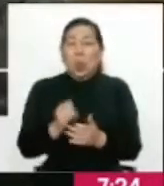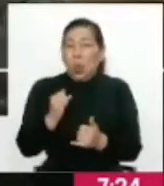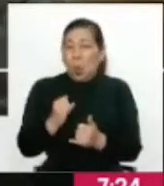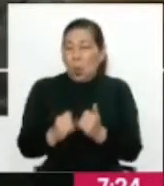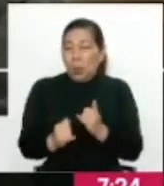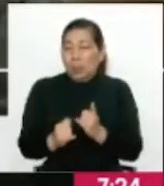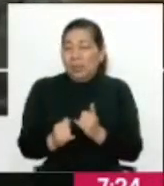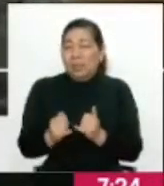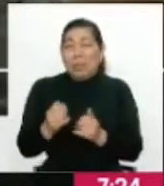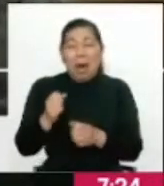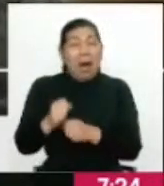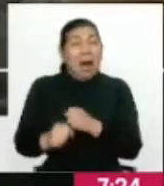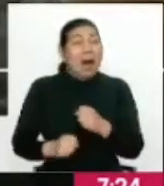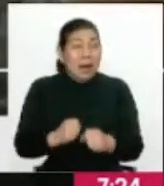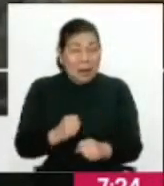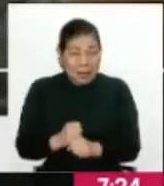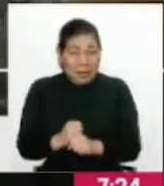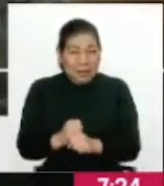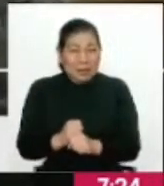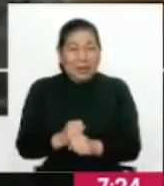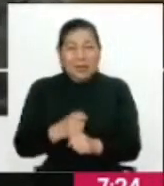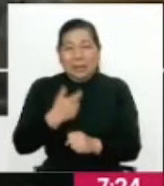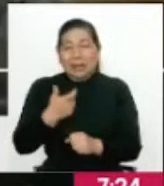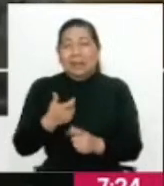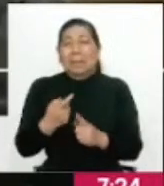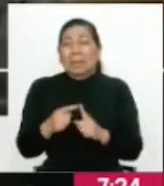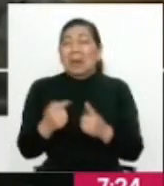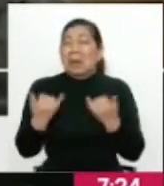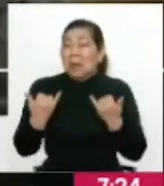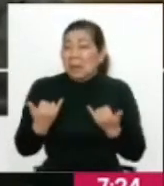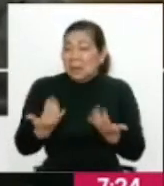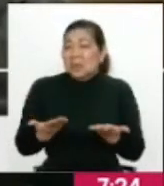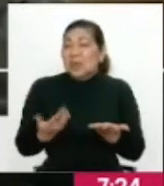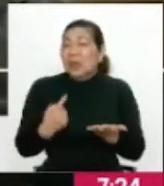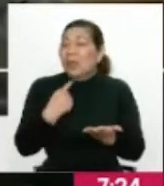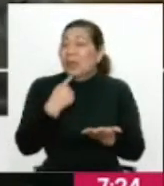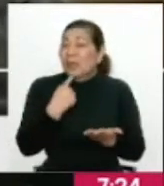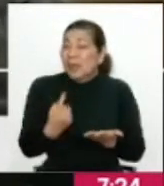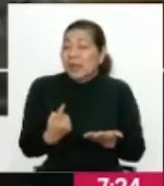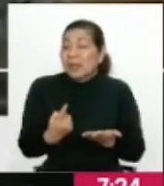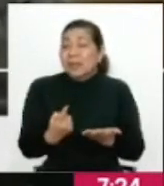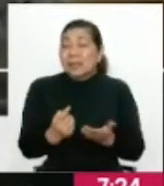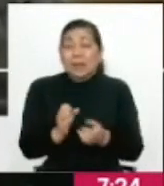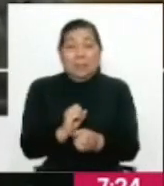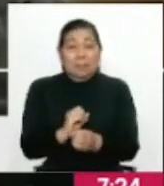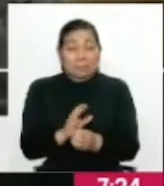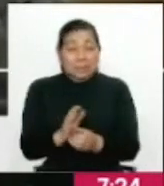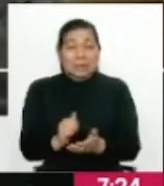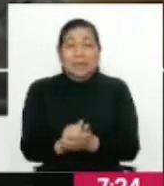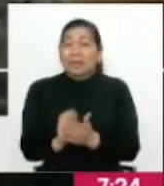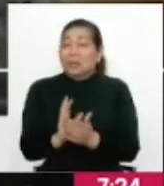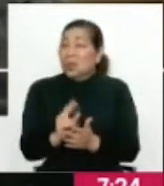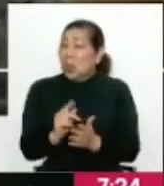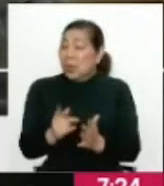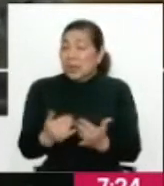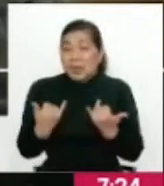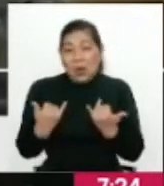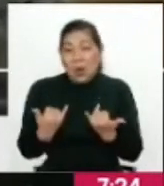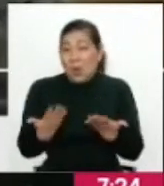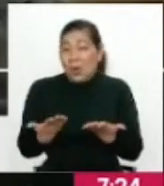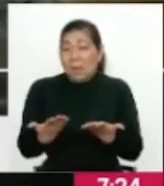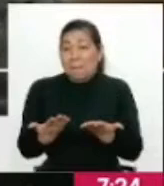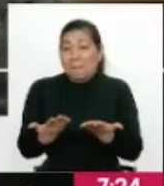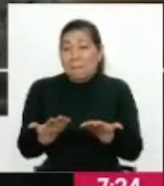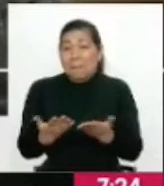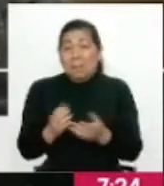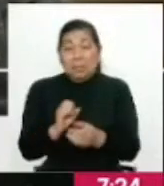90 o 100 años, ¿no? Que viene de la gripe española. Así que eso te hace expresar que la pandemia ya no es hoy, la